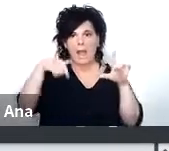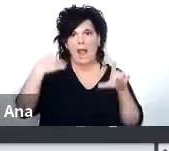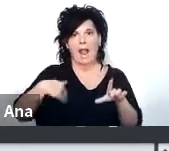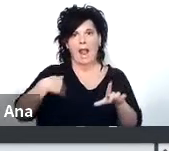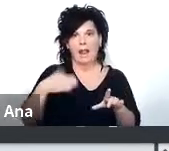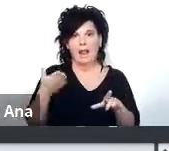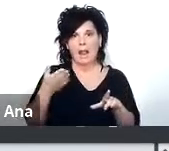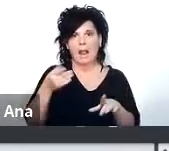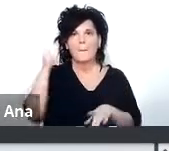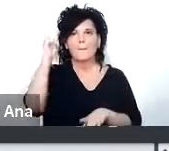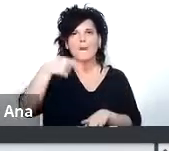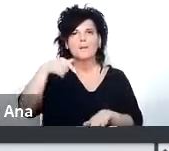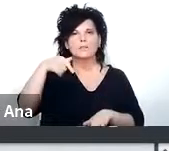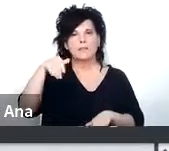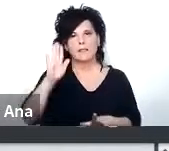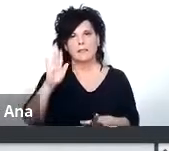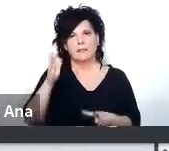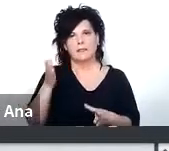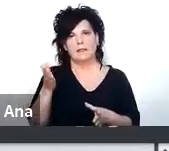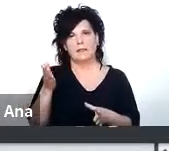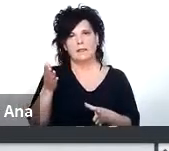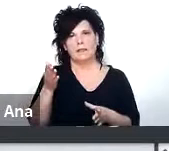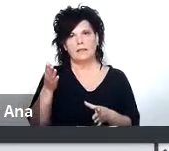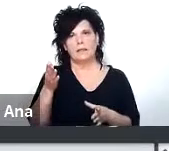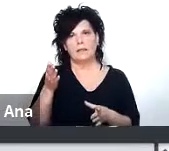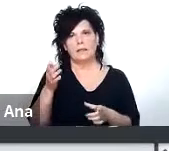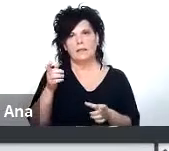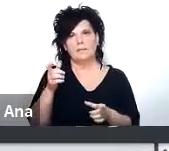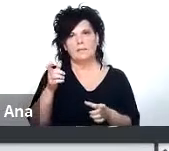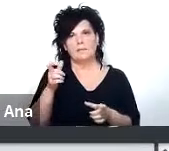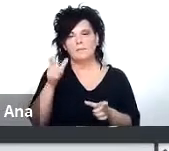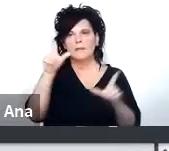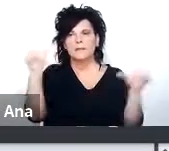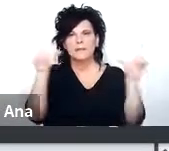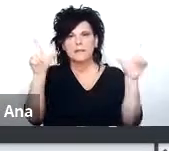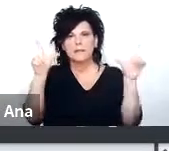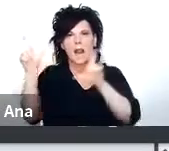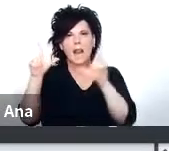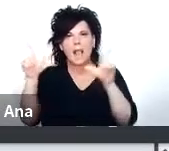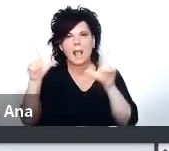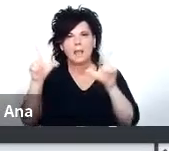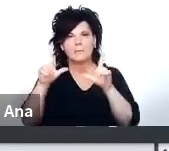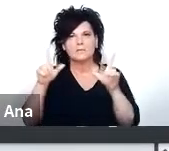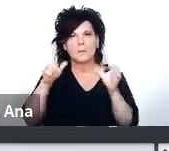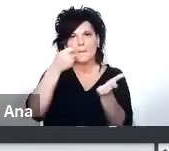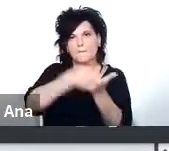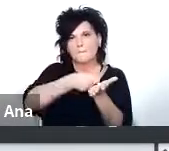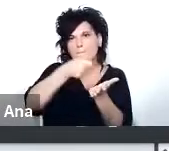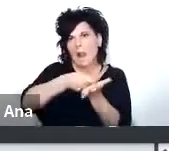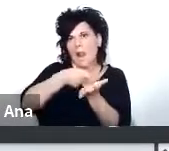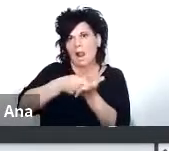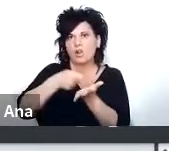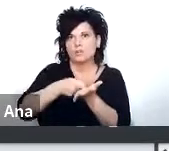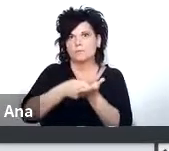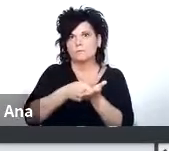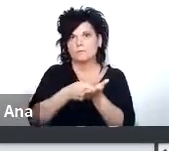un gran porcentaje de cable operadores de televisión de pago y ya